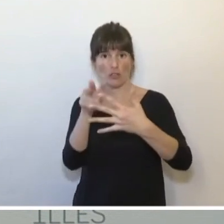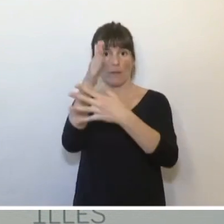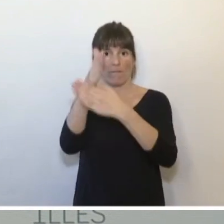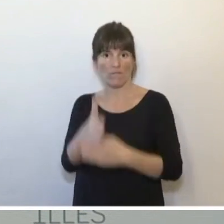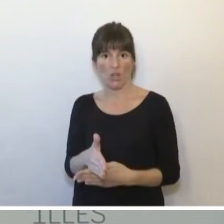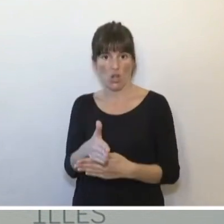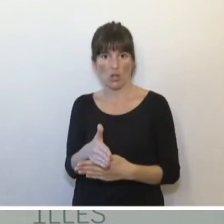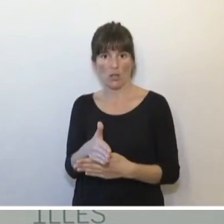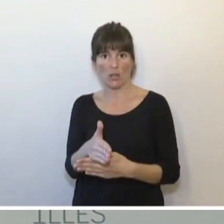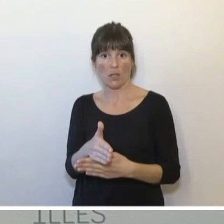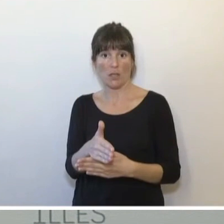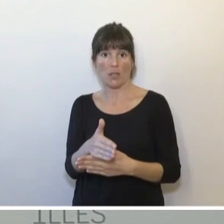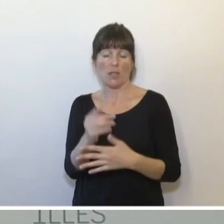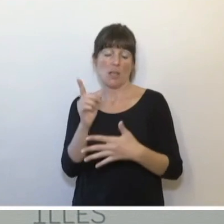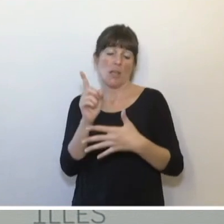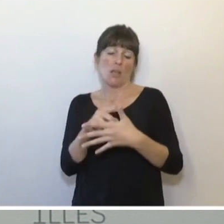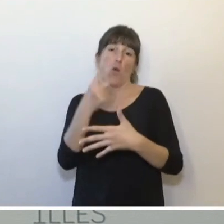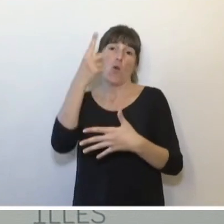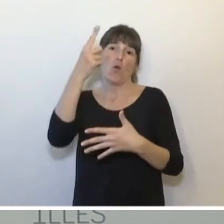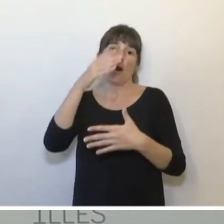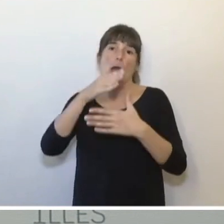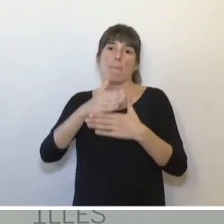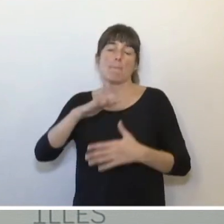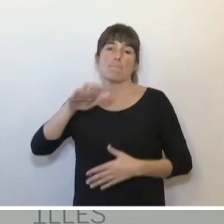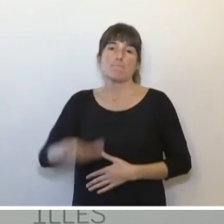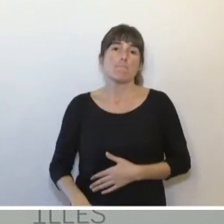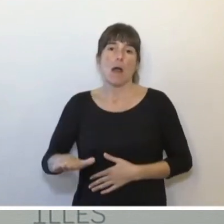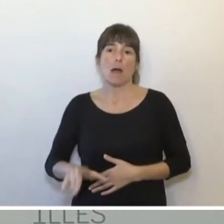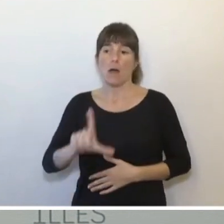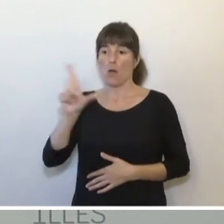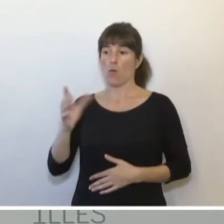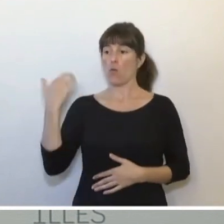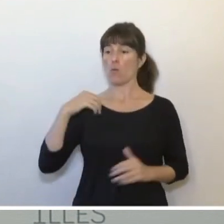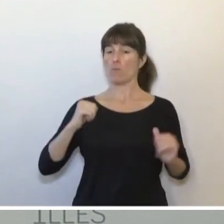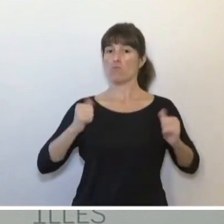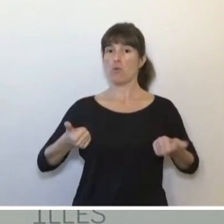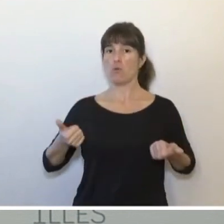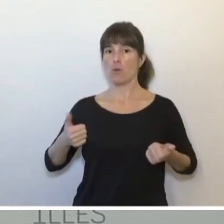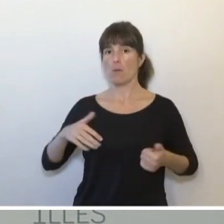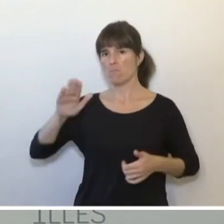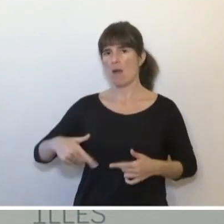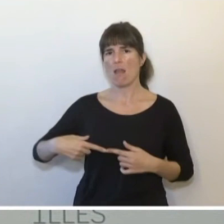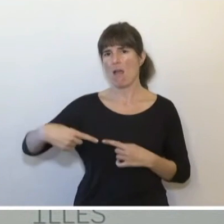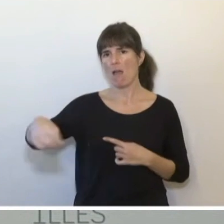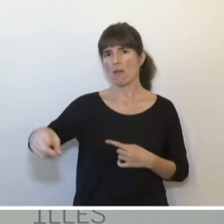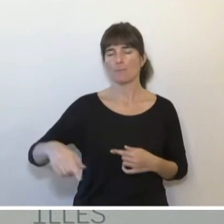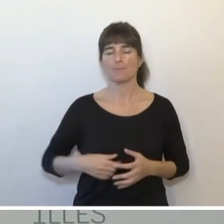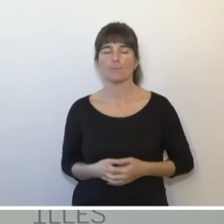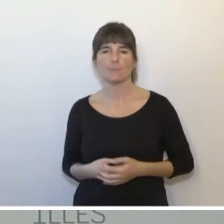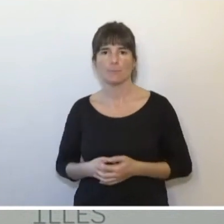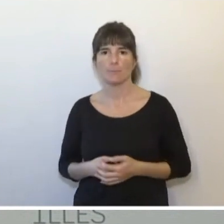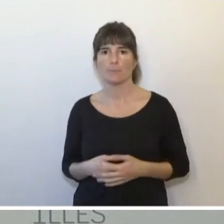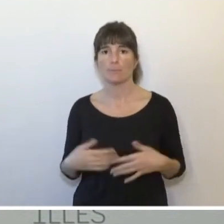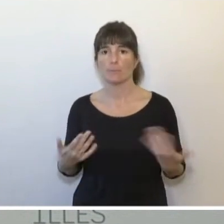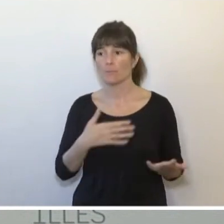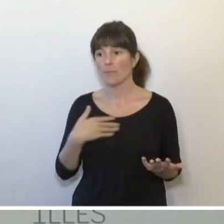está de baja duración, es una baja de larga duración desde el mes de julio. Es decir, que actualmente solo un facultativo